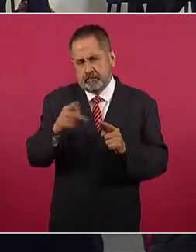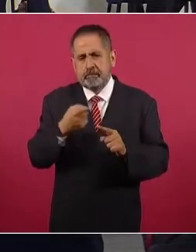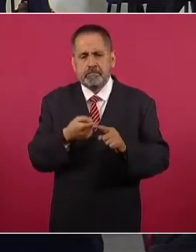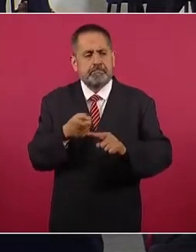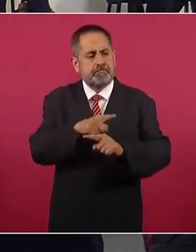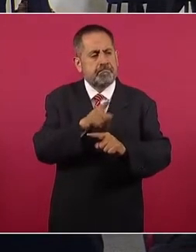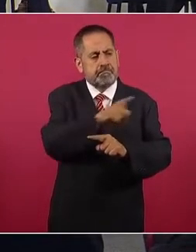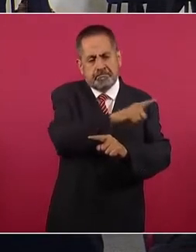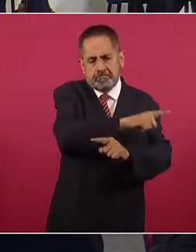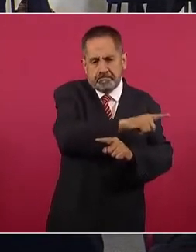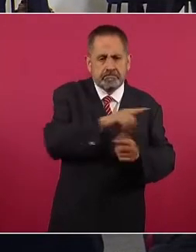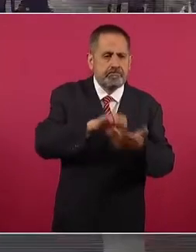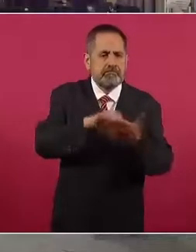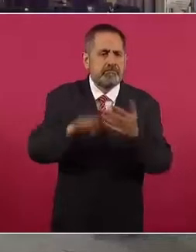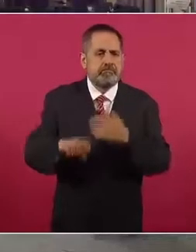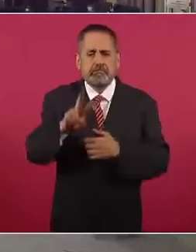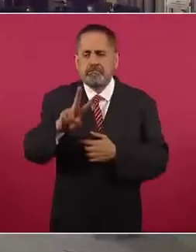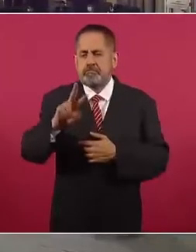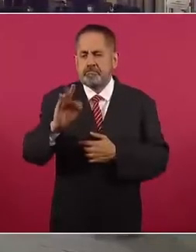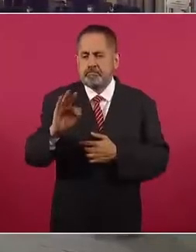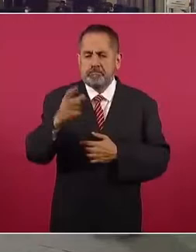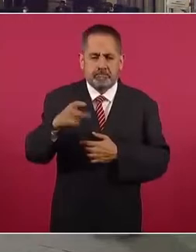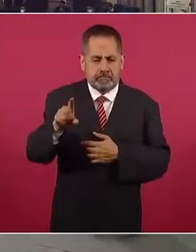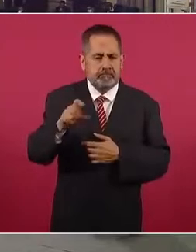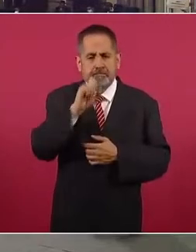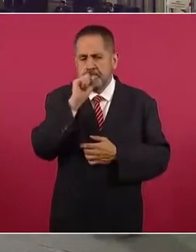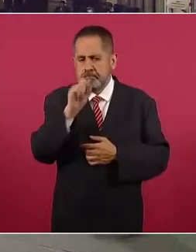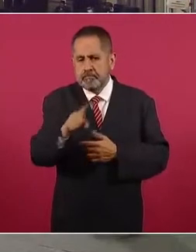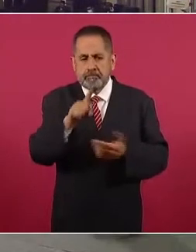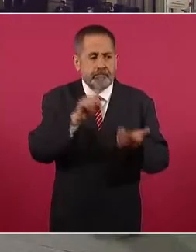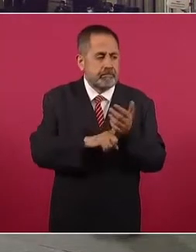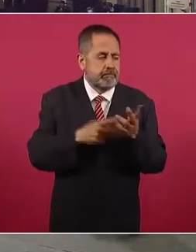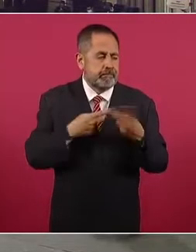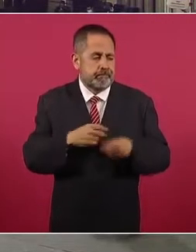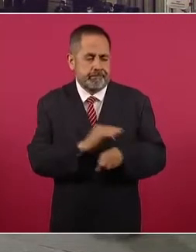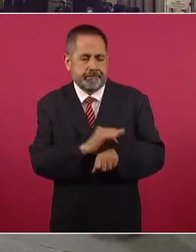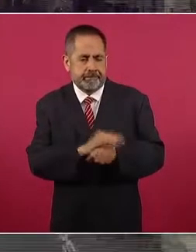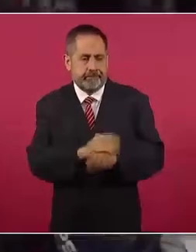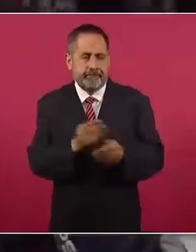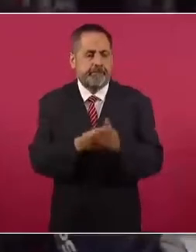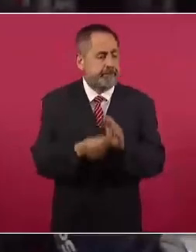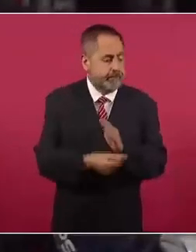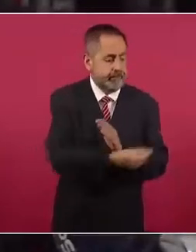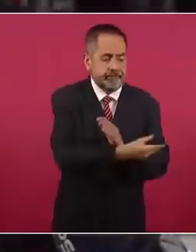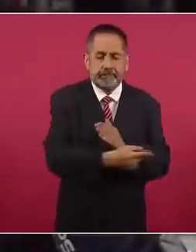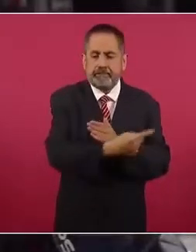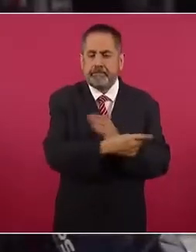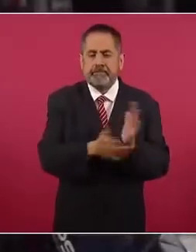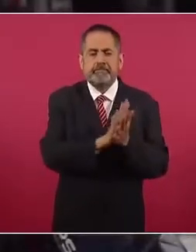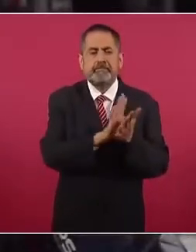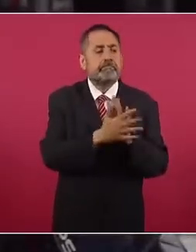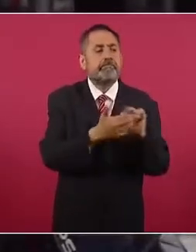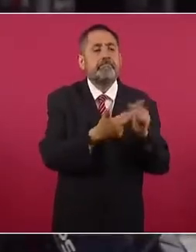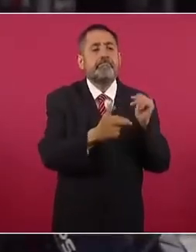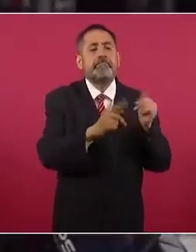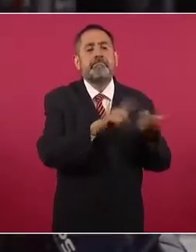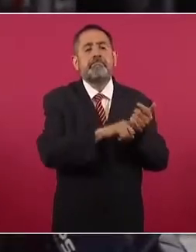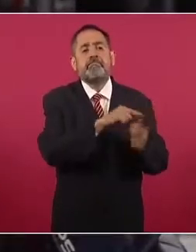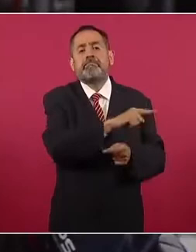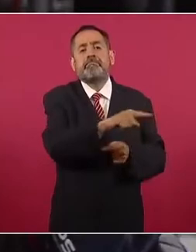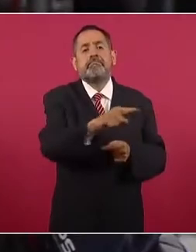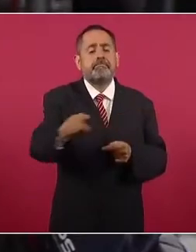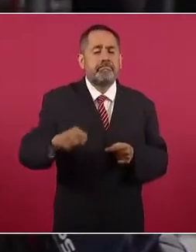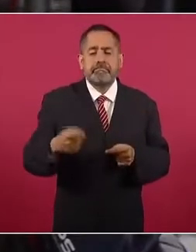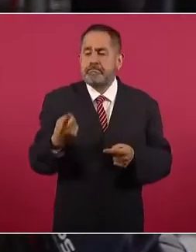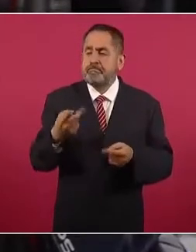hay otros casos como el de Fox que tenía también personas cercanas a él que se dedicaban a las relaciones públicas y que también de alguna